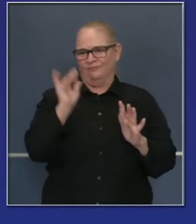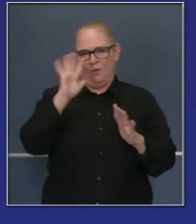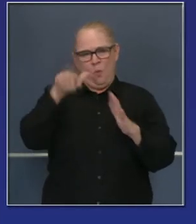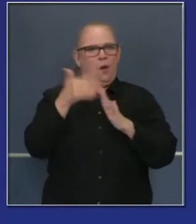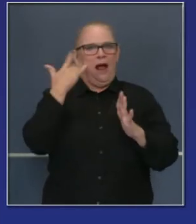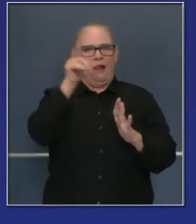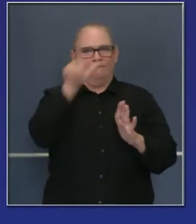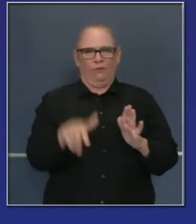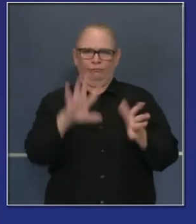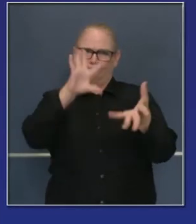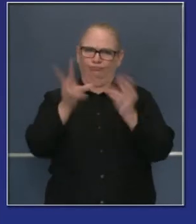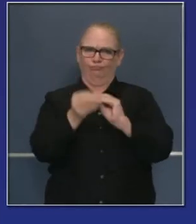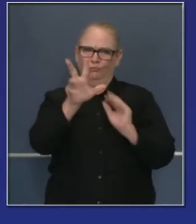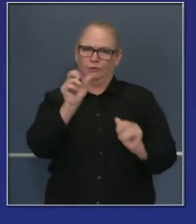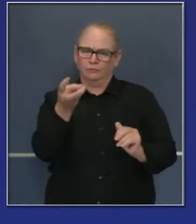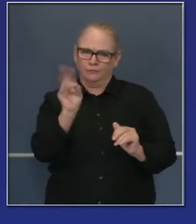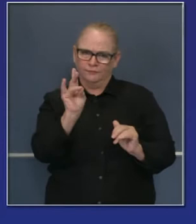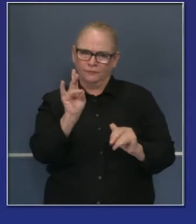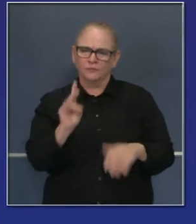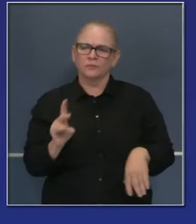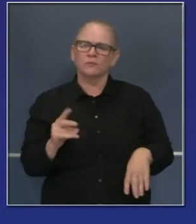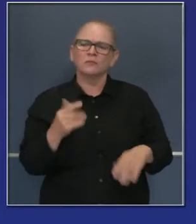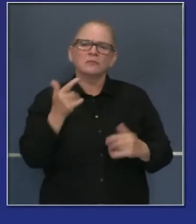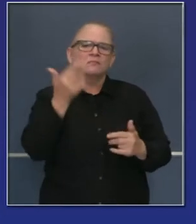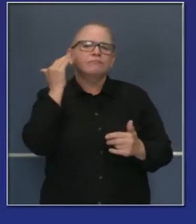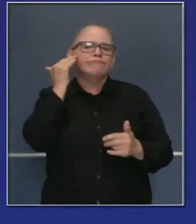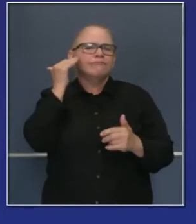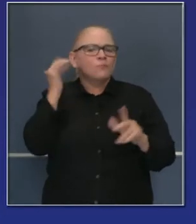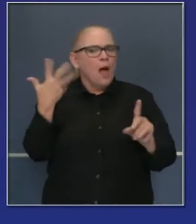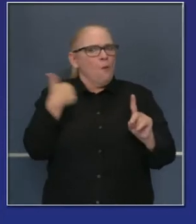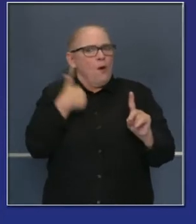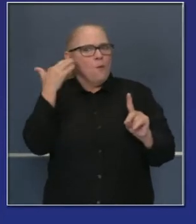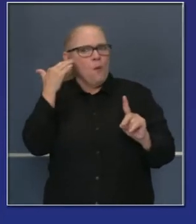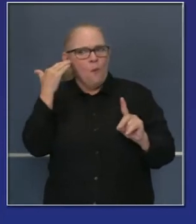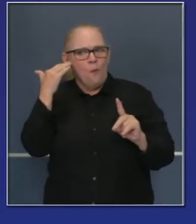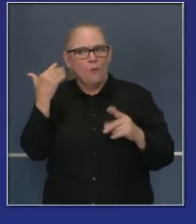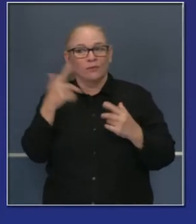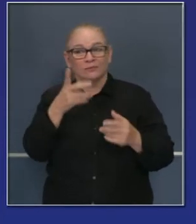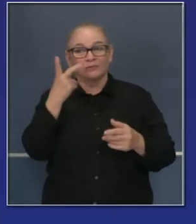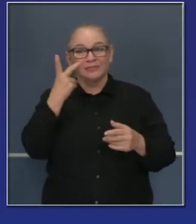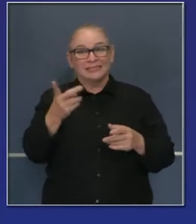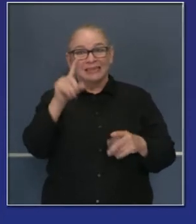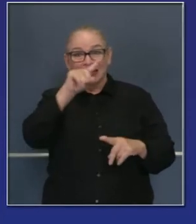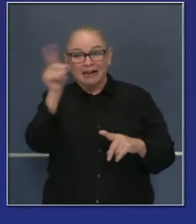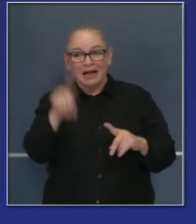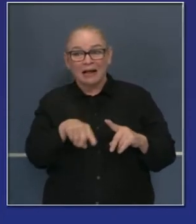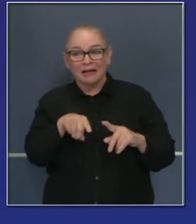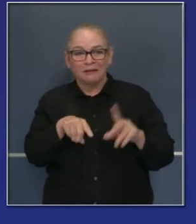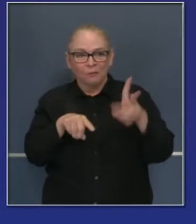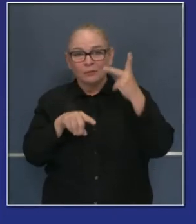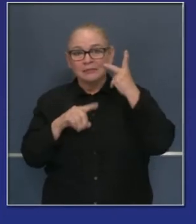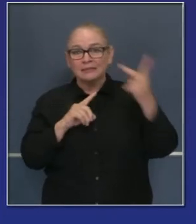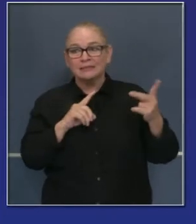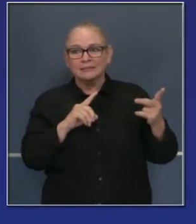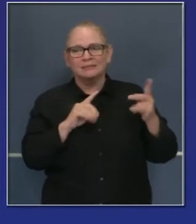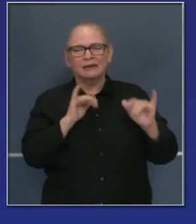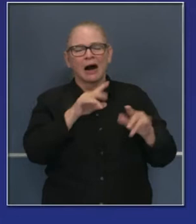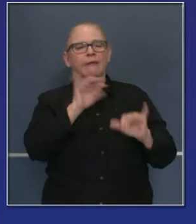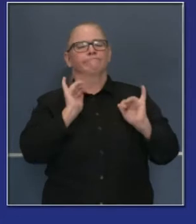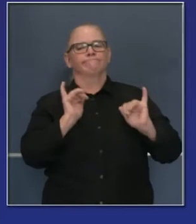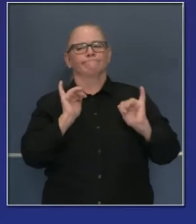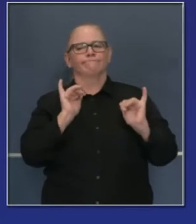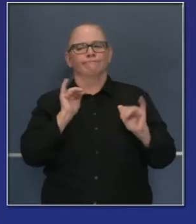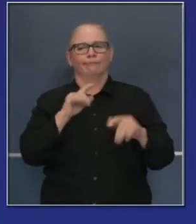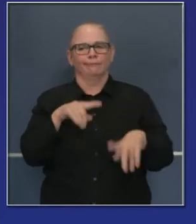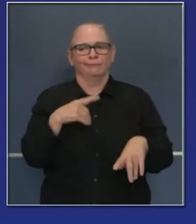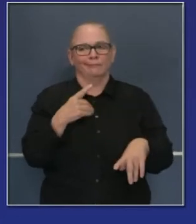Son los conocidos. Digo conocidos porque cuando ven esta cantidad o este número de relámpagos, desde